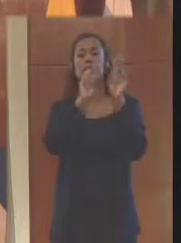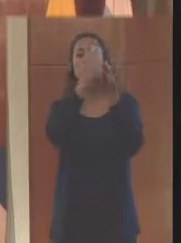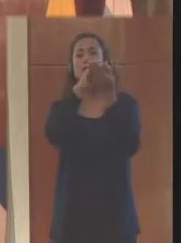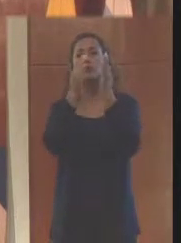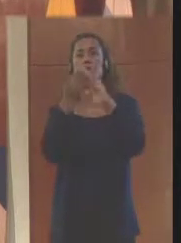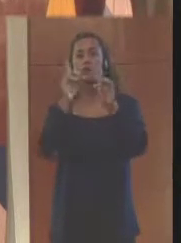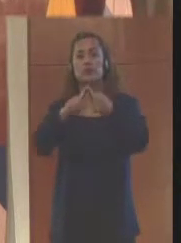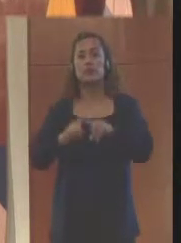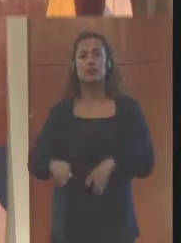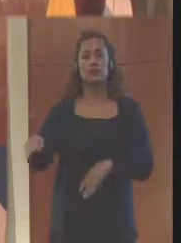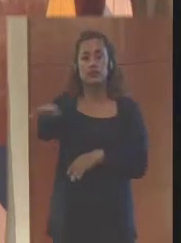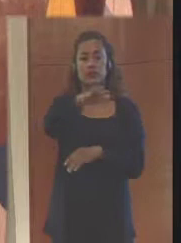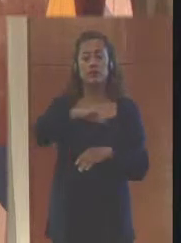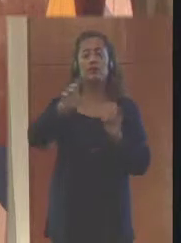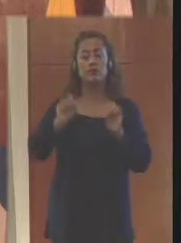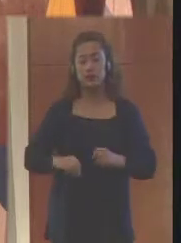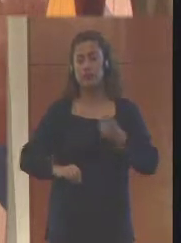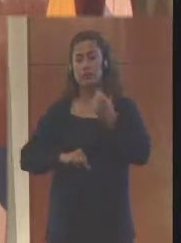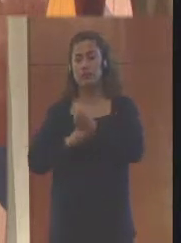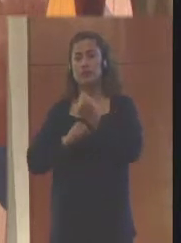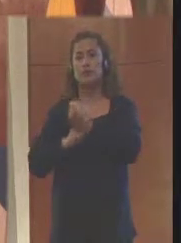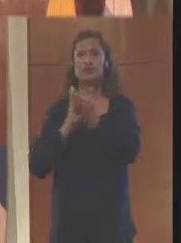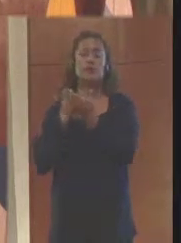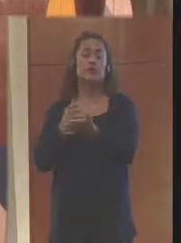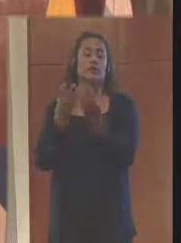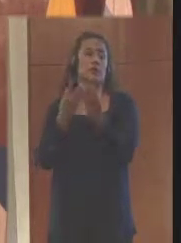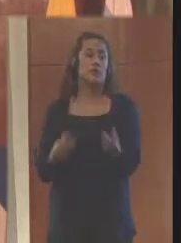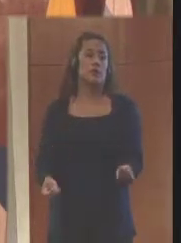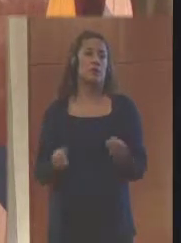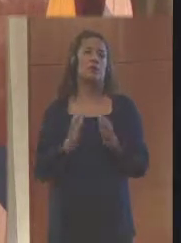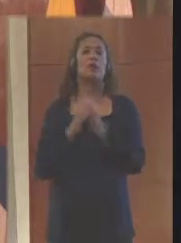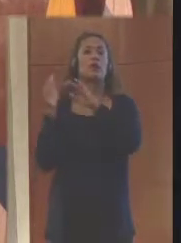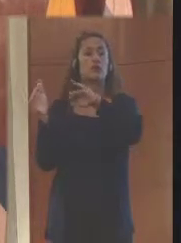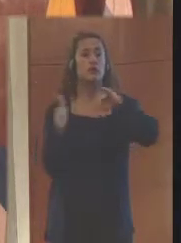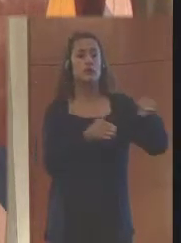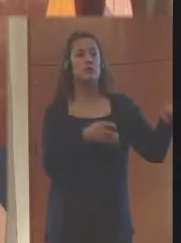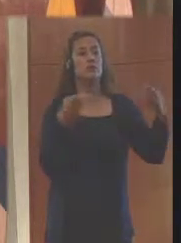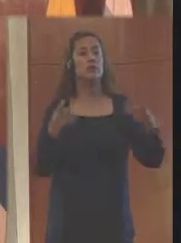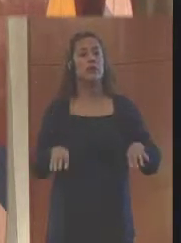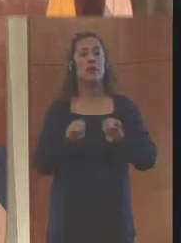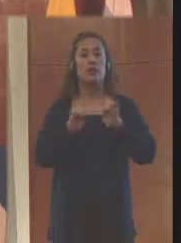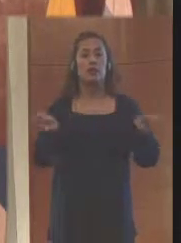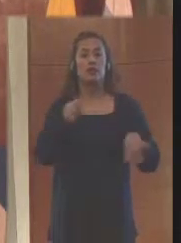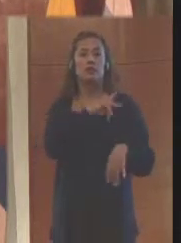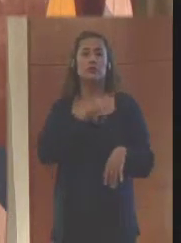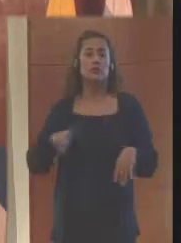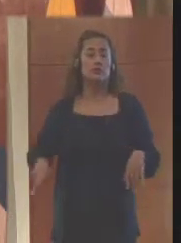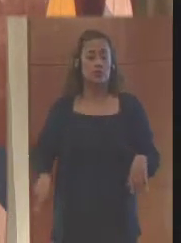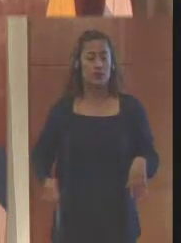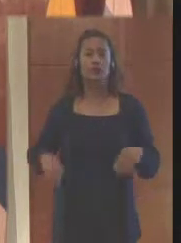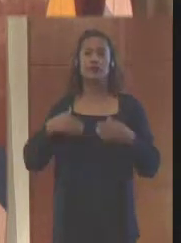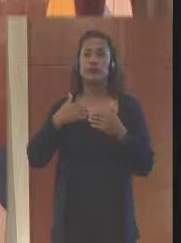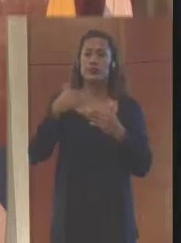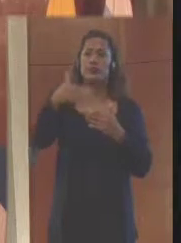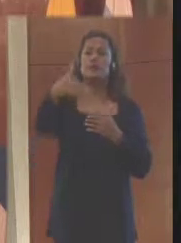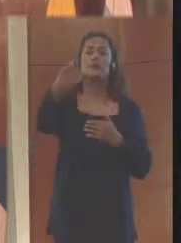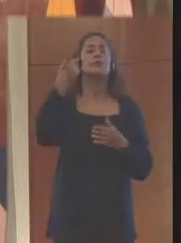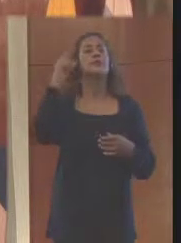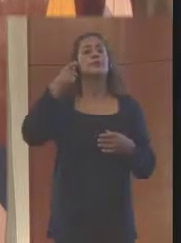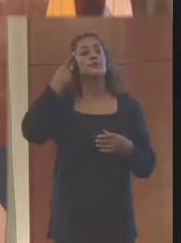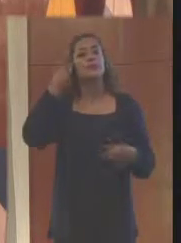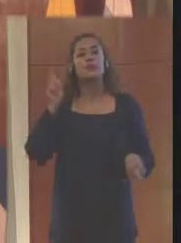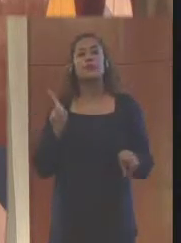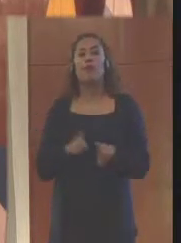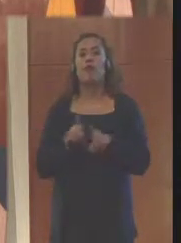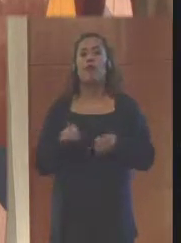comunidades ante emergencias tecnológicas. También el sector privado se amarra a la necesidad de hacer alianzas